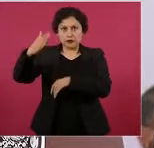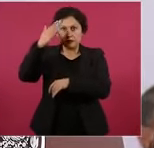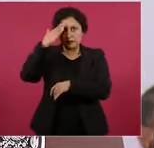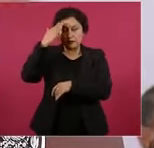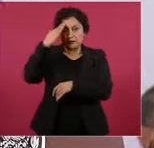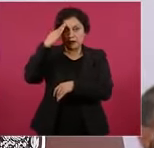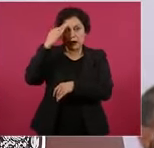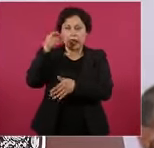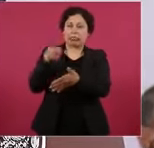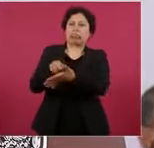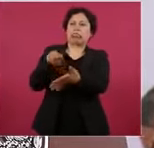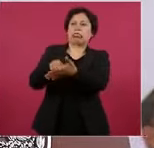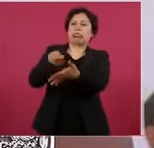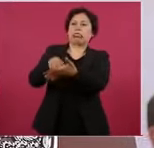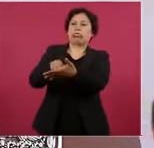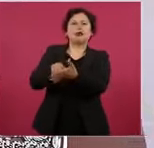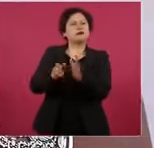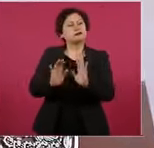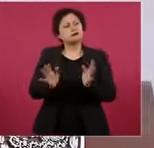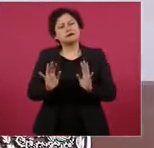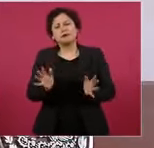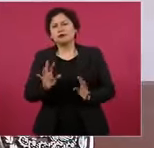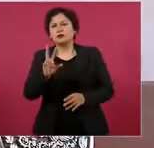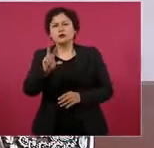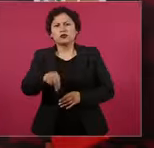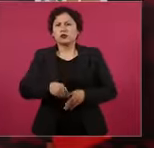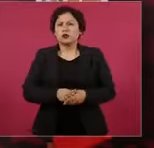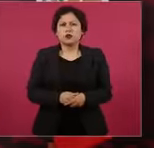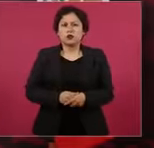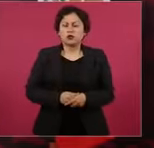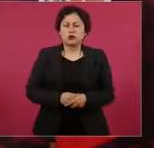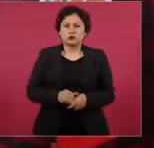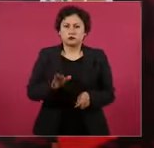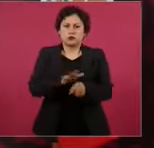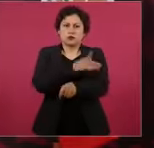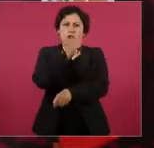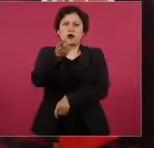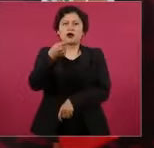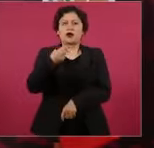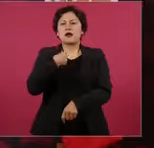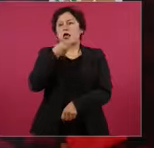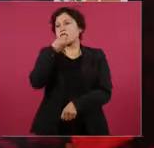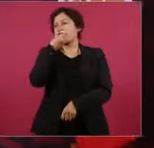porque tampoco estoy hablando al tanteo.